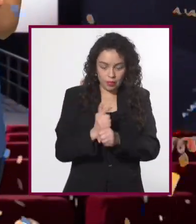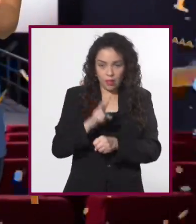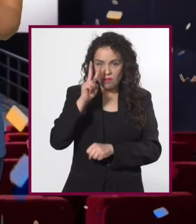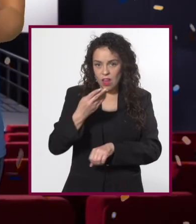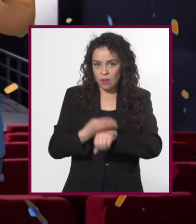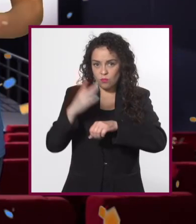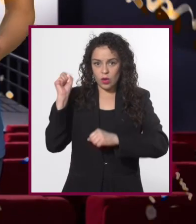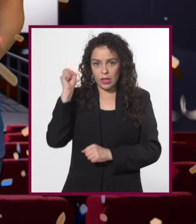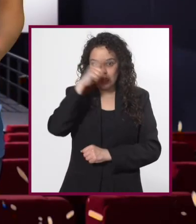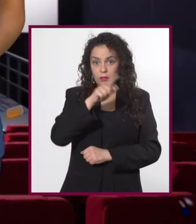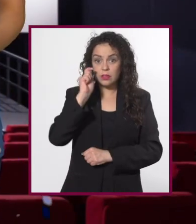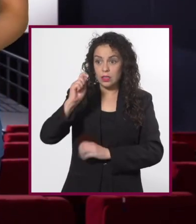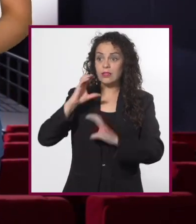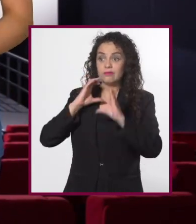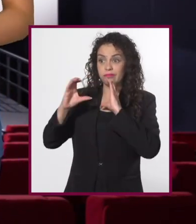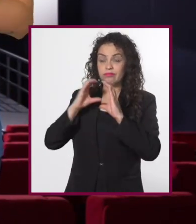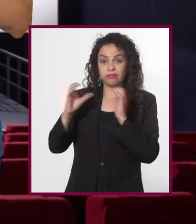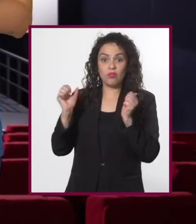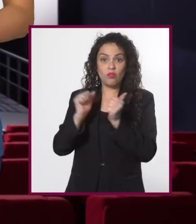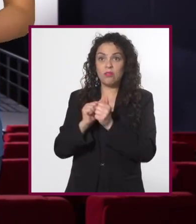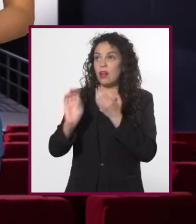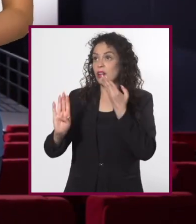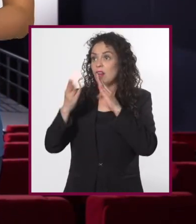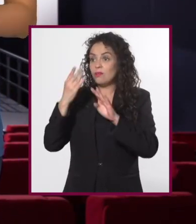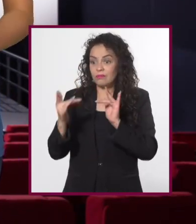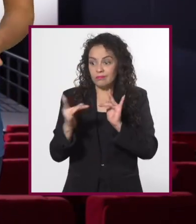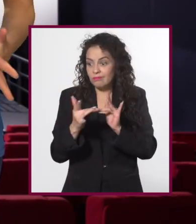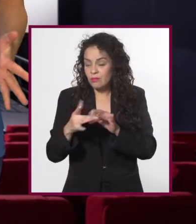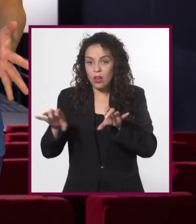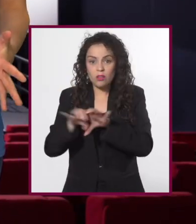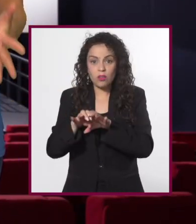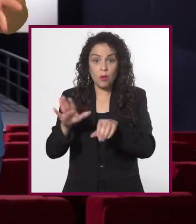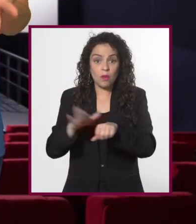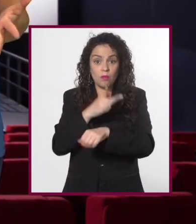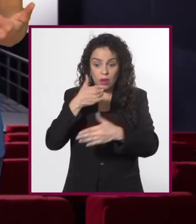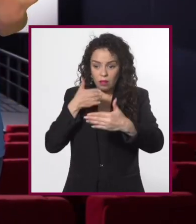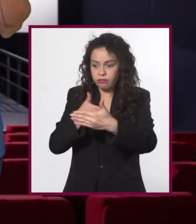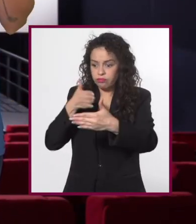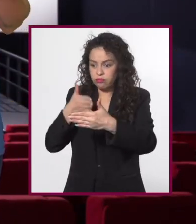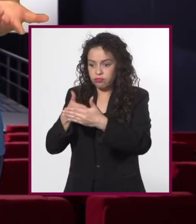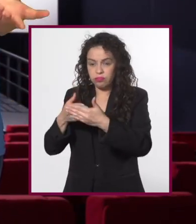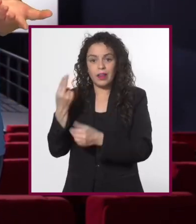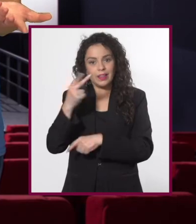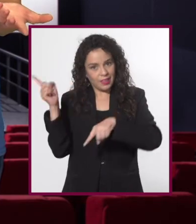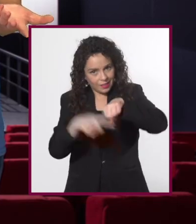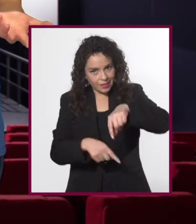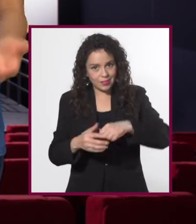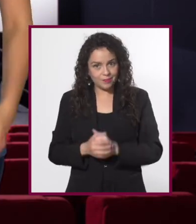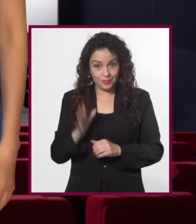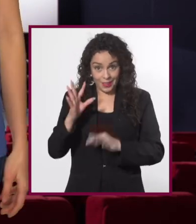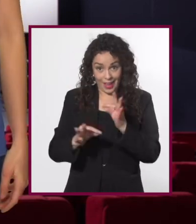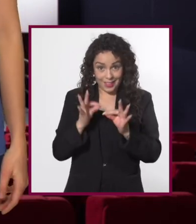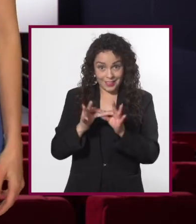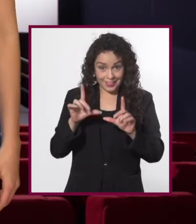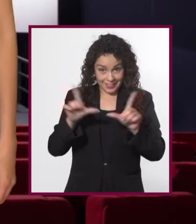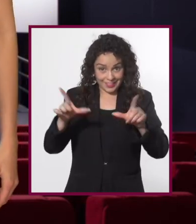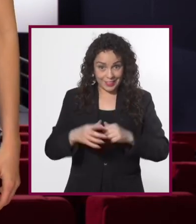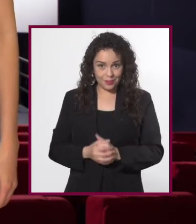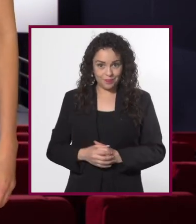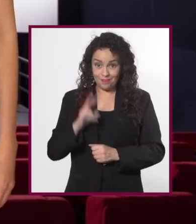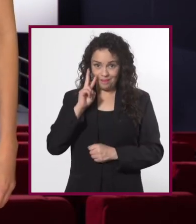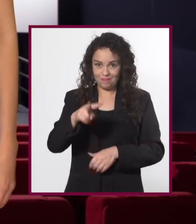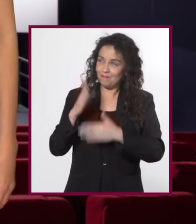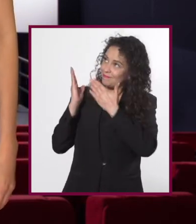juntos de lo difícil que es relacionarnos con el mundo si el mundo no quita esas barreras frente a nosotros. ¿Listos?